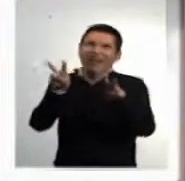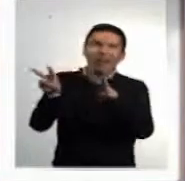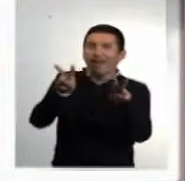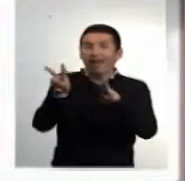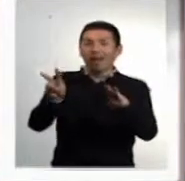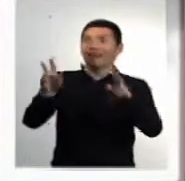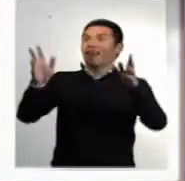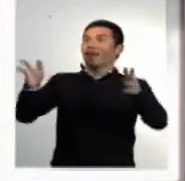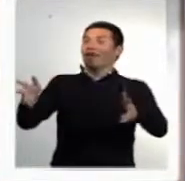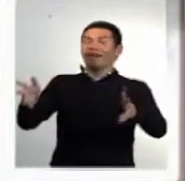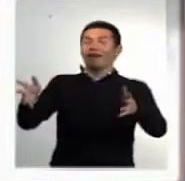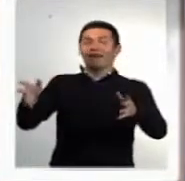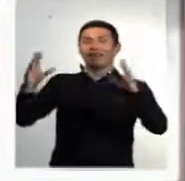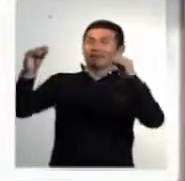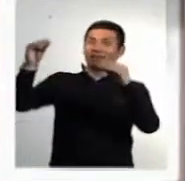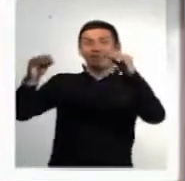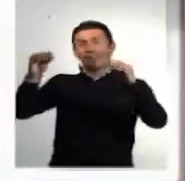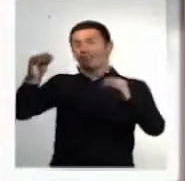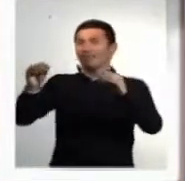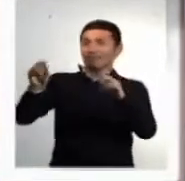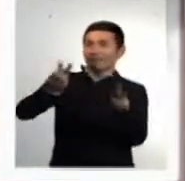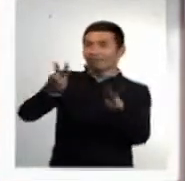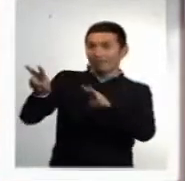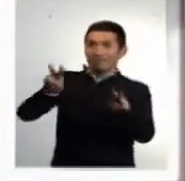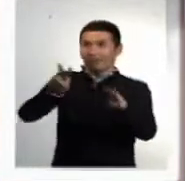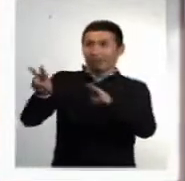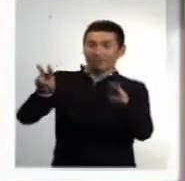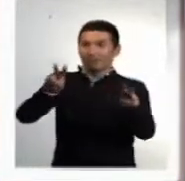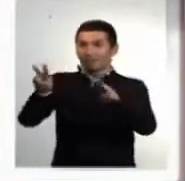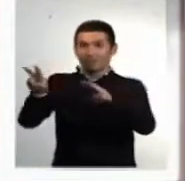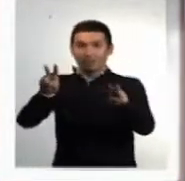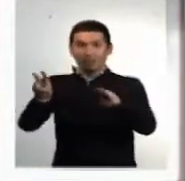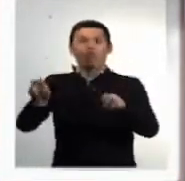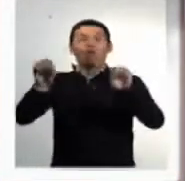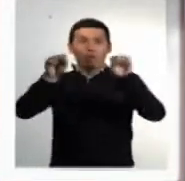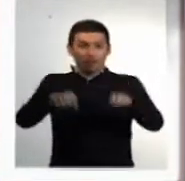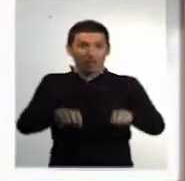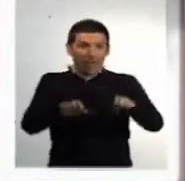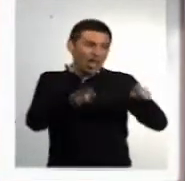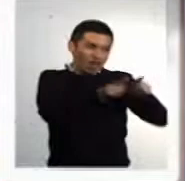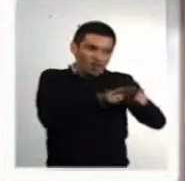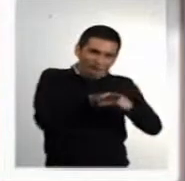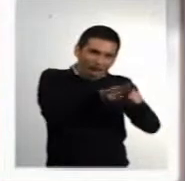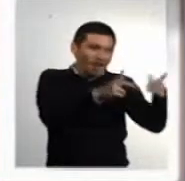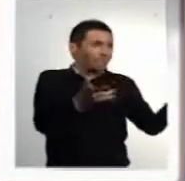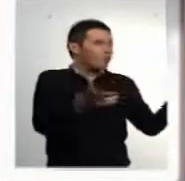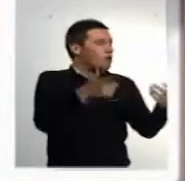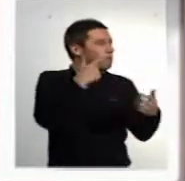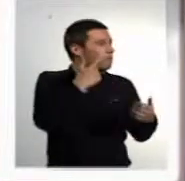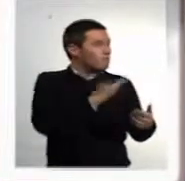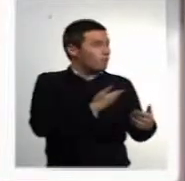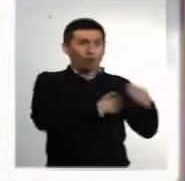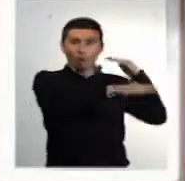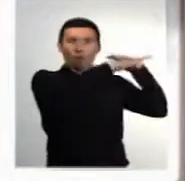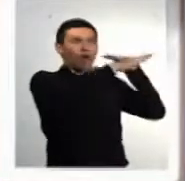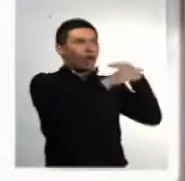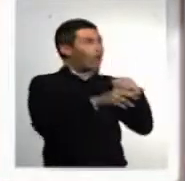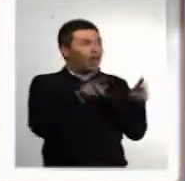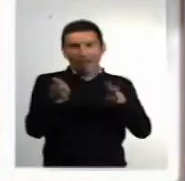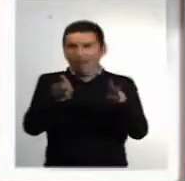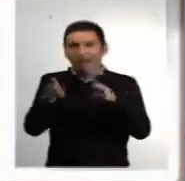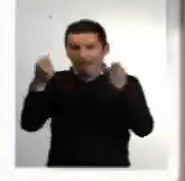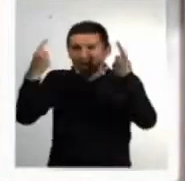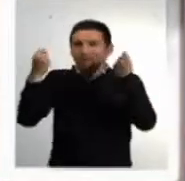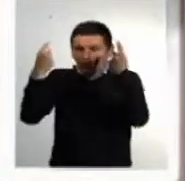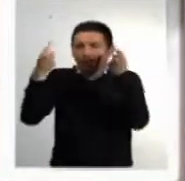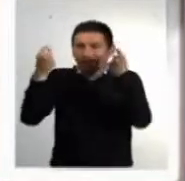de estos dibujos animados. Ahora sí van a poder estar con sus hermanitos, con sus padres, en igualdad de